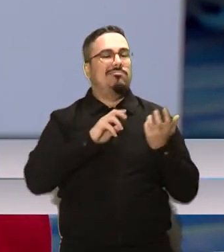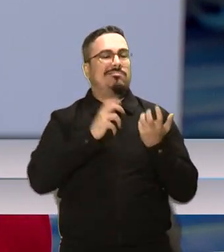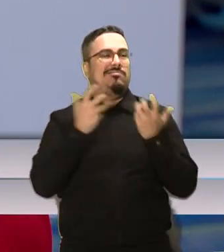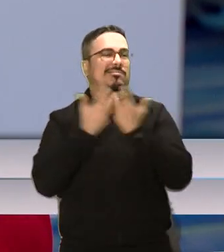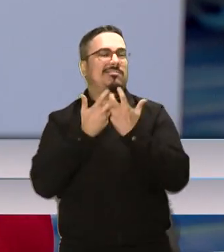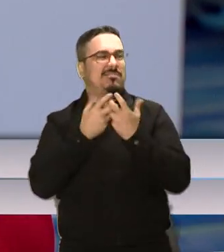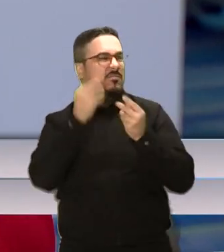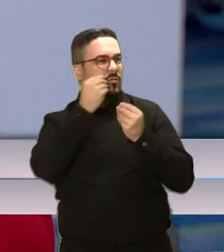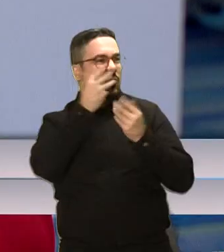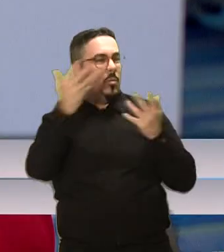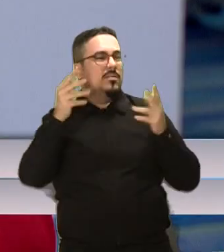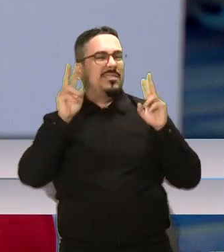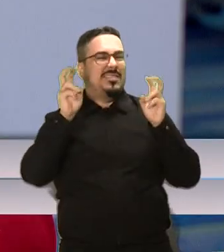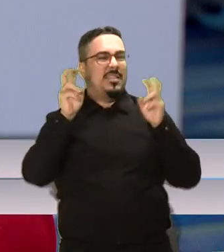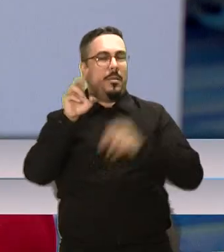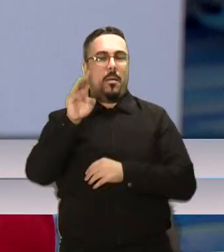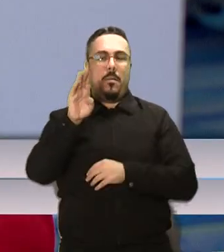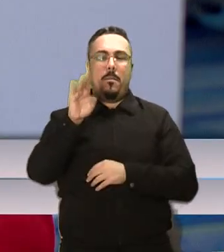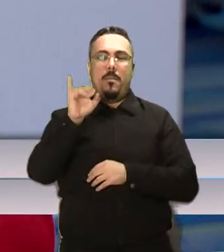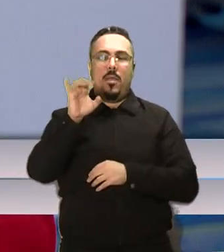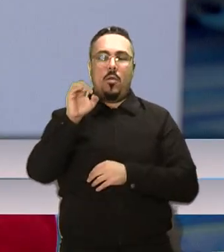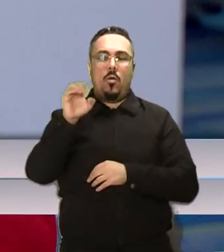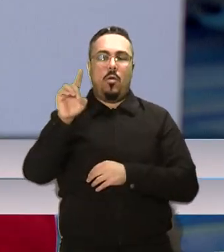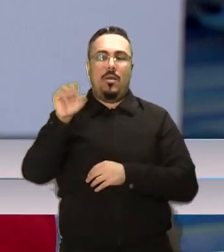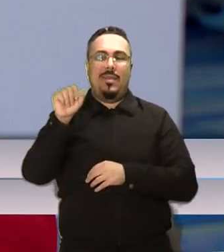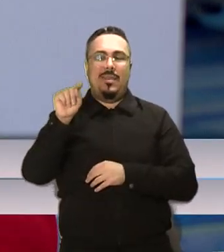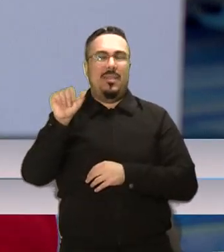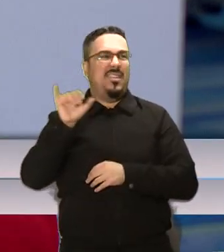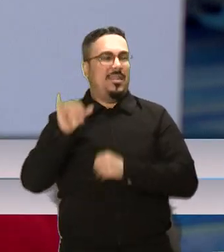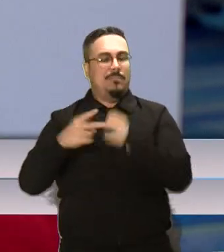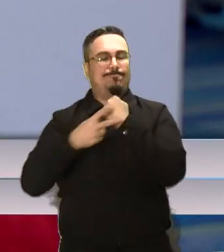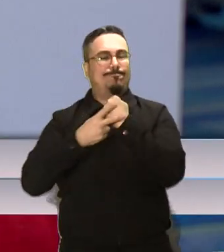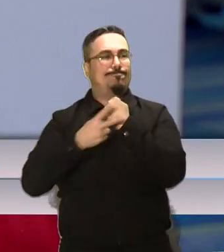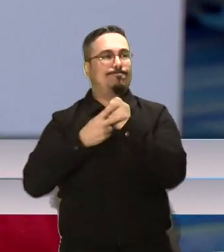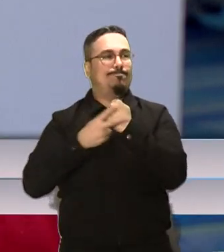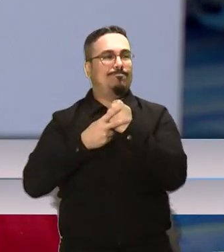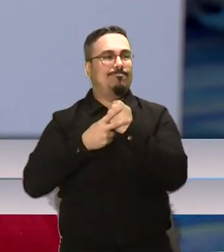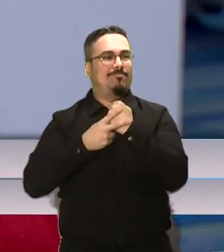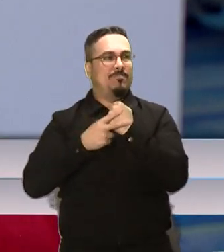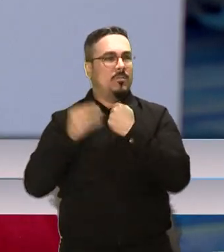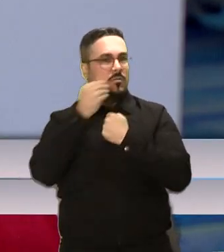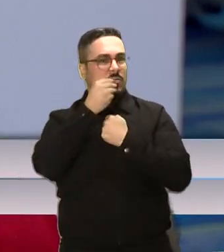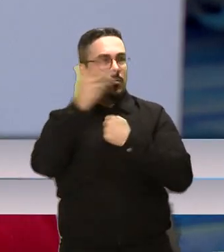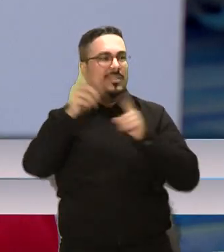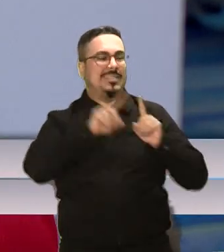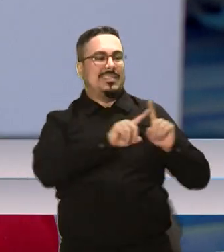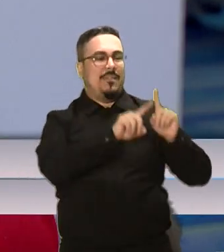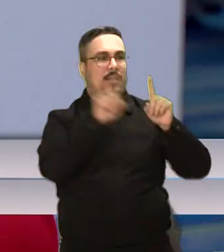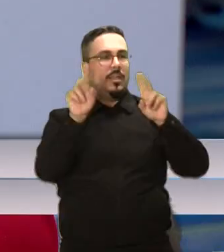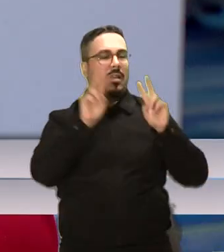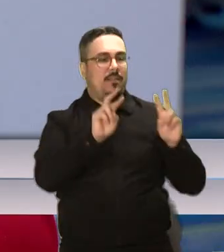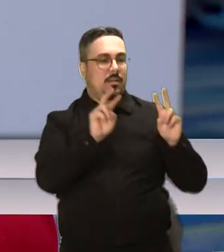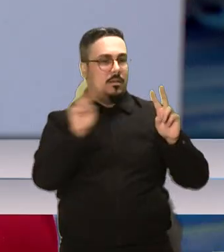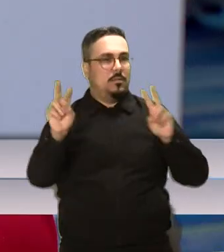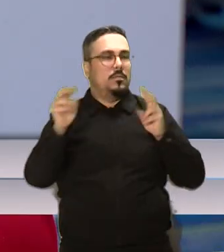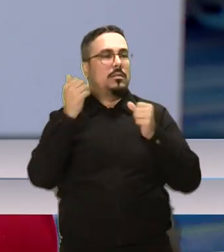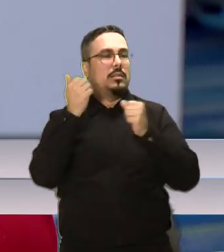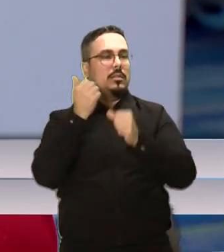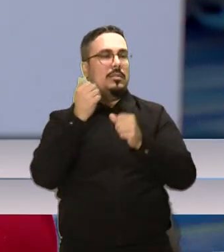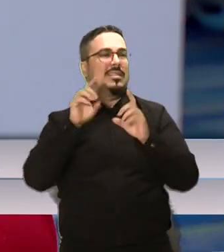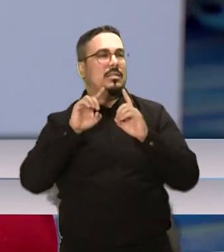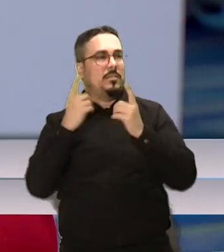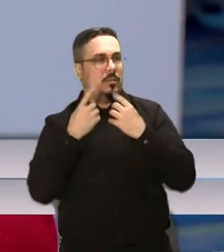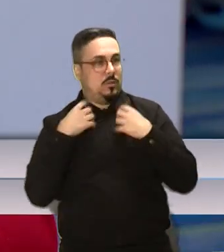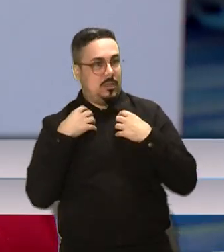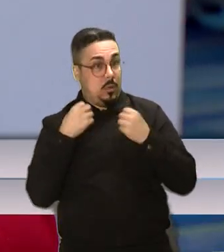Biodata. Y Biodata es un repositorio donde están las distintas vigilancias que están bajo el departamento de